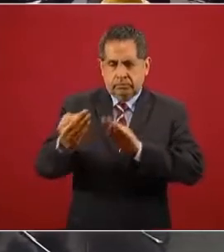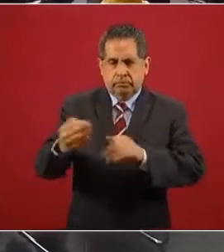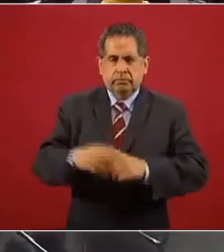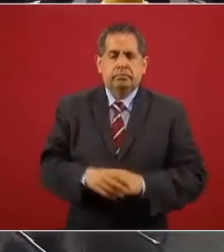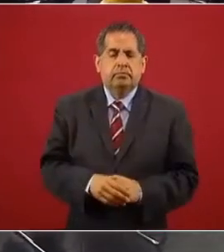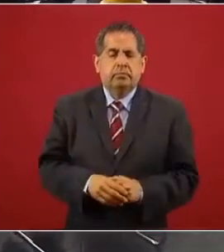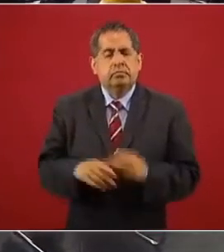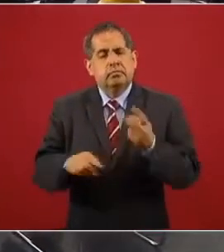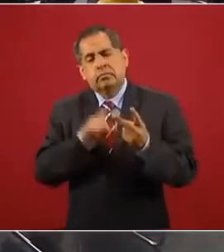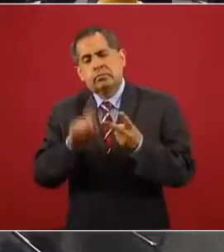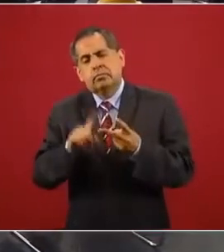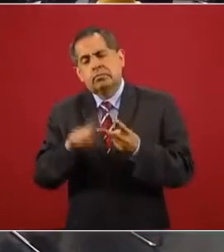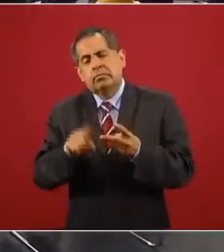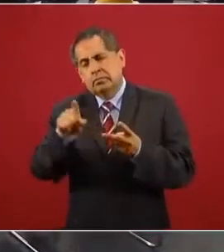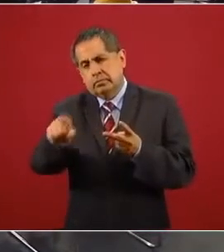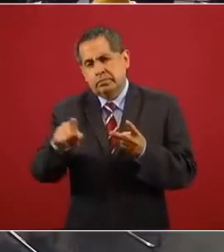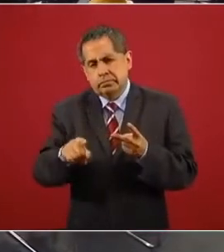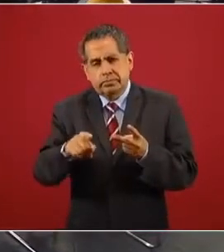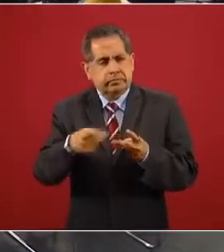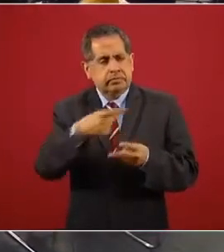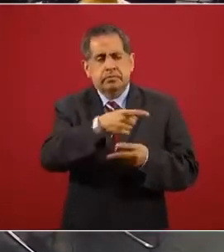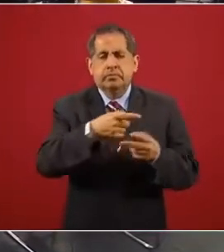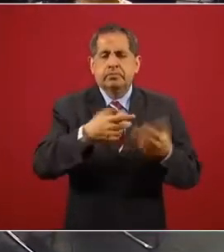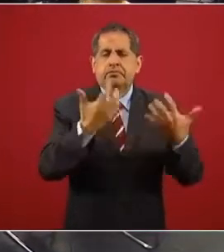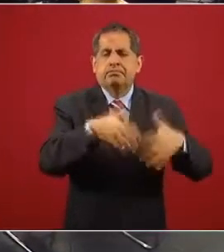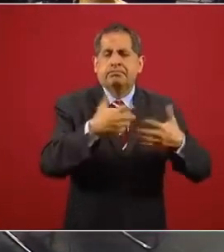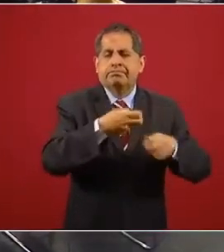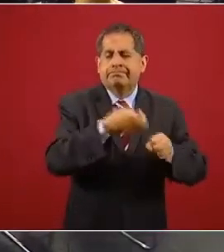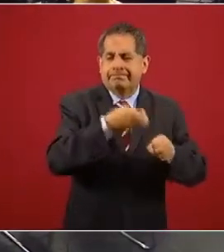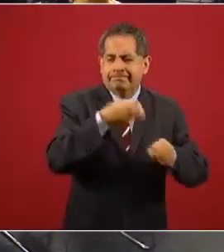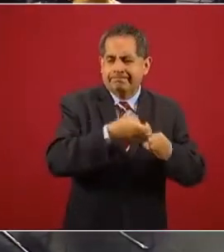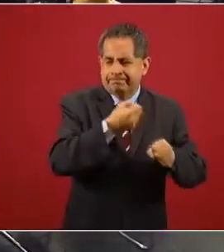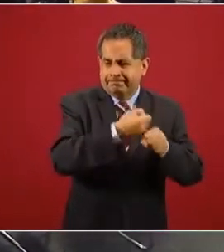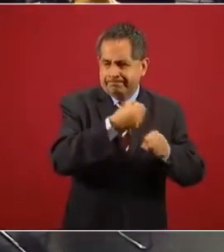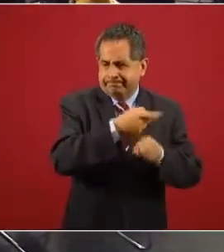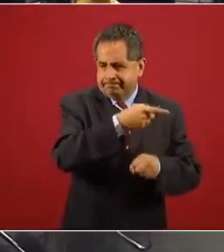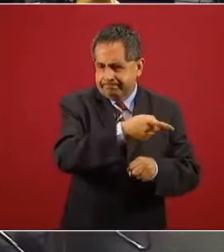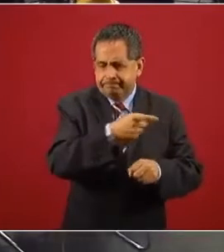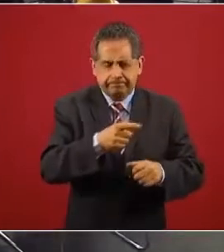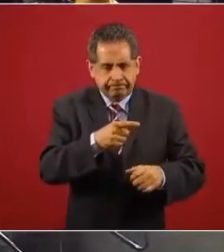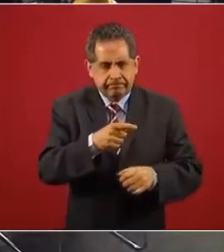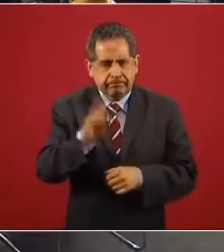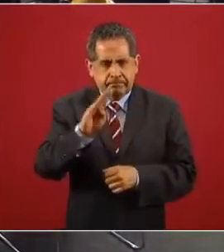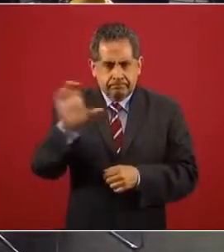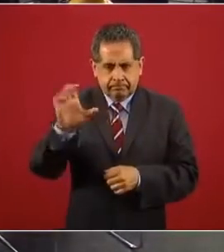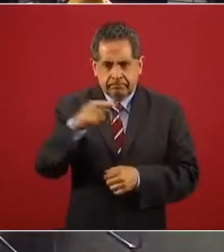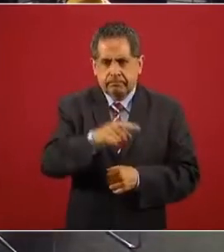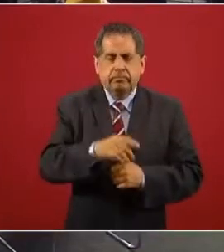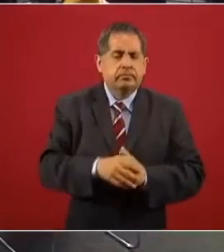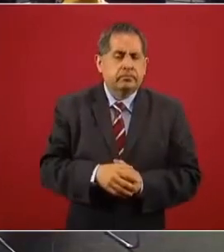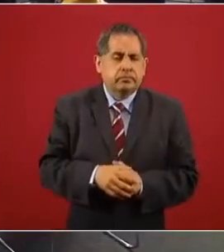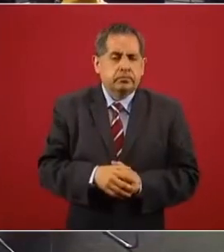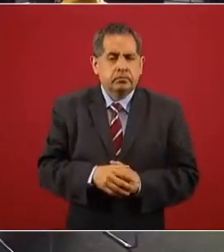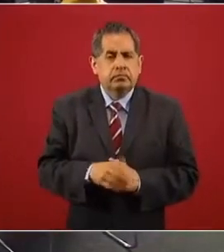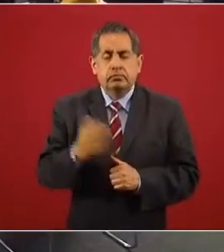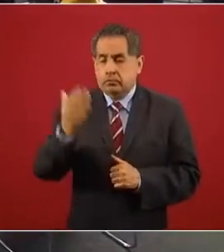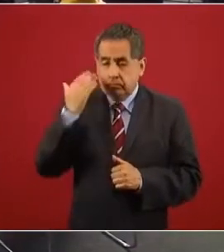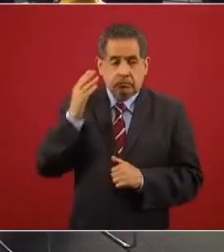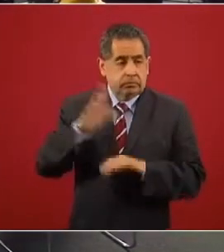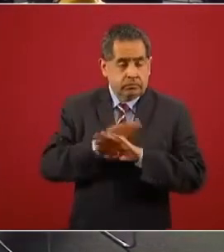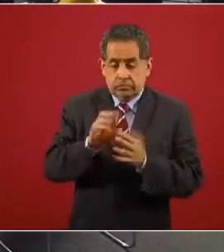Acerca de lo de la cervecera, ya quedó